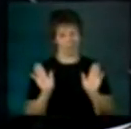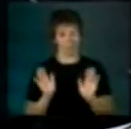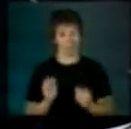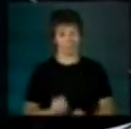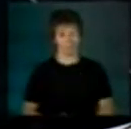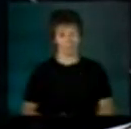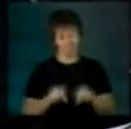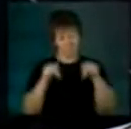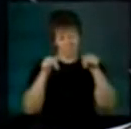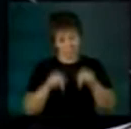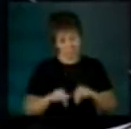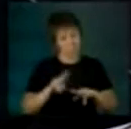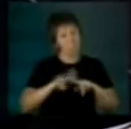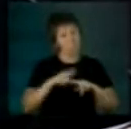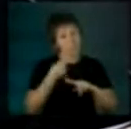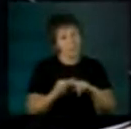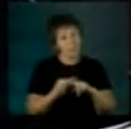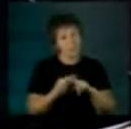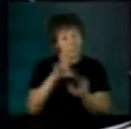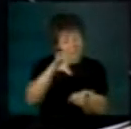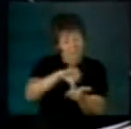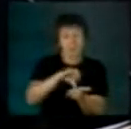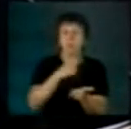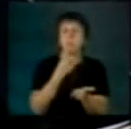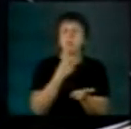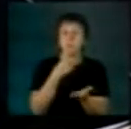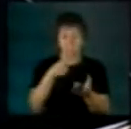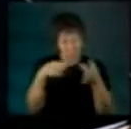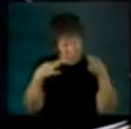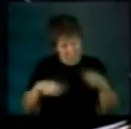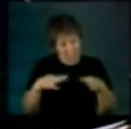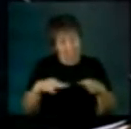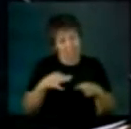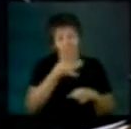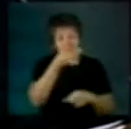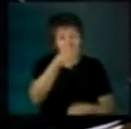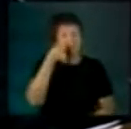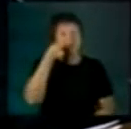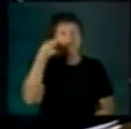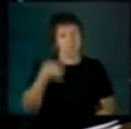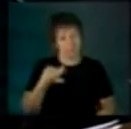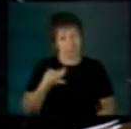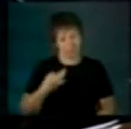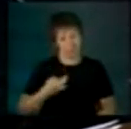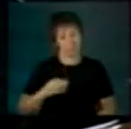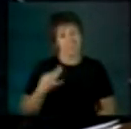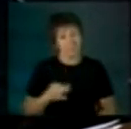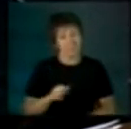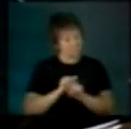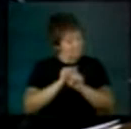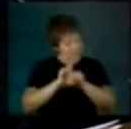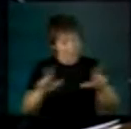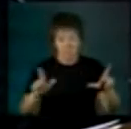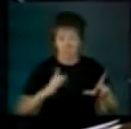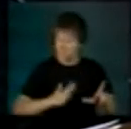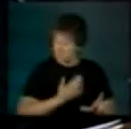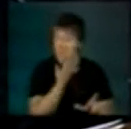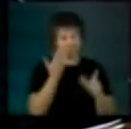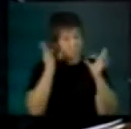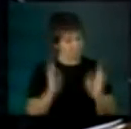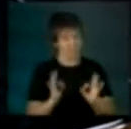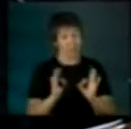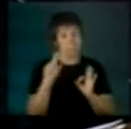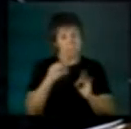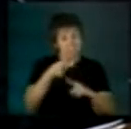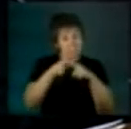Aquí de nuevo el sistema político tendrá que ser sincero y valiente porque para cuidar el